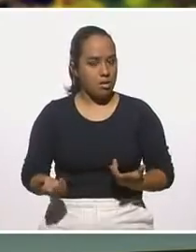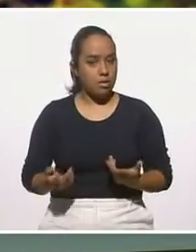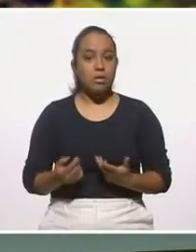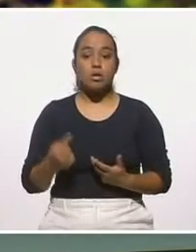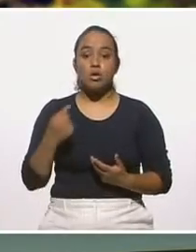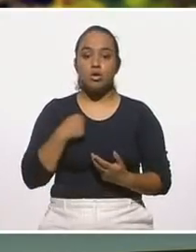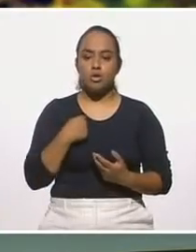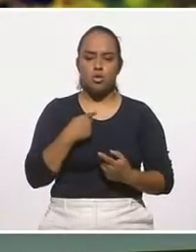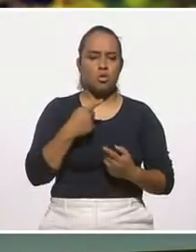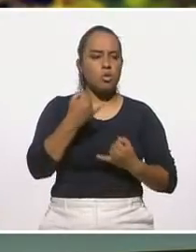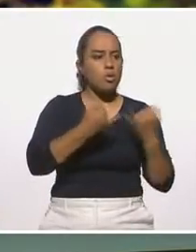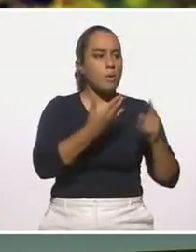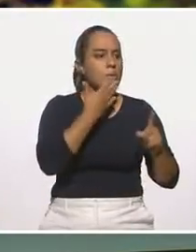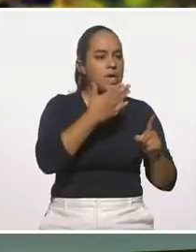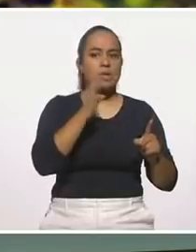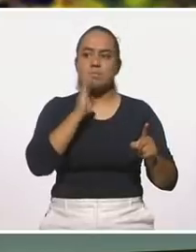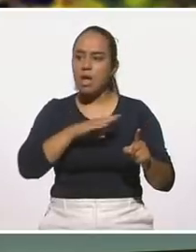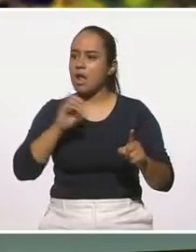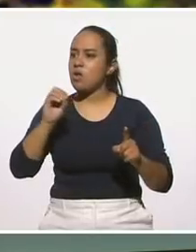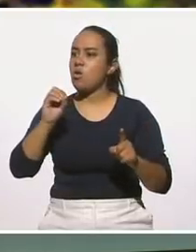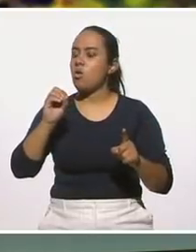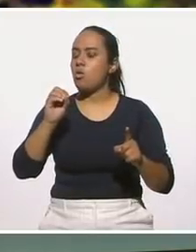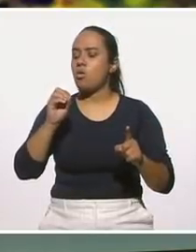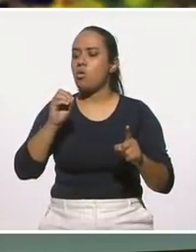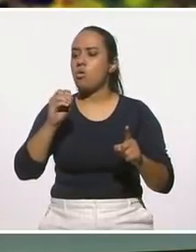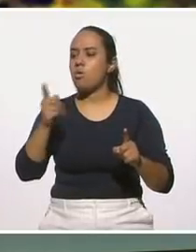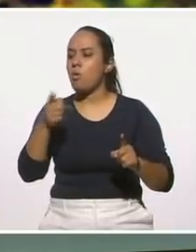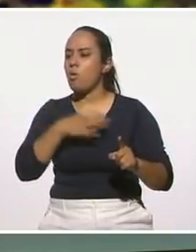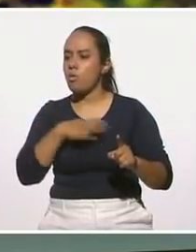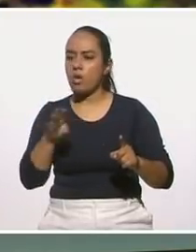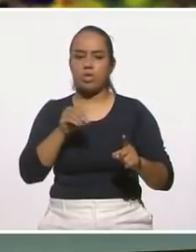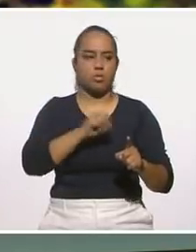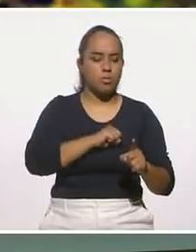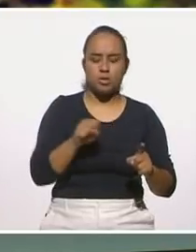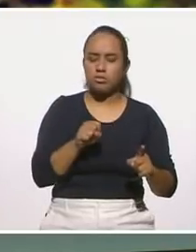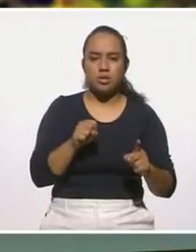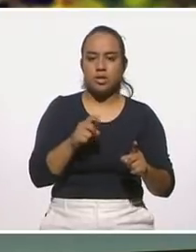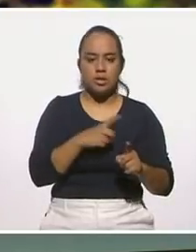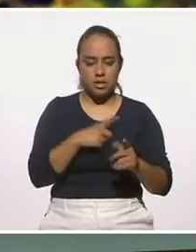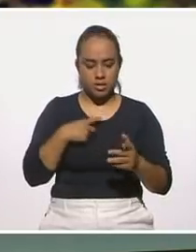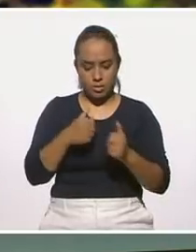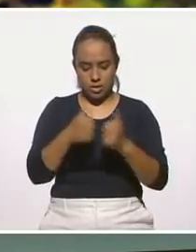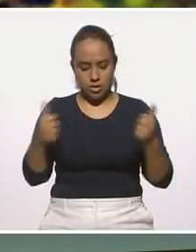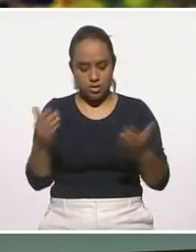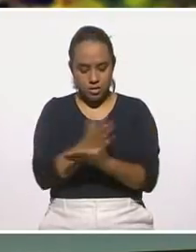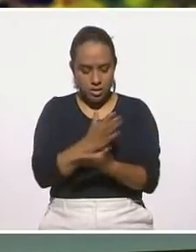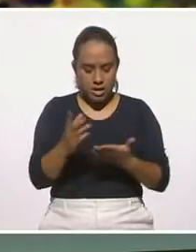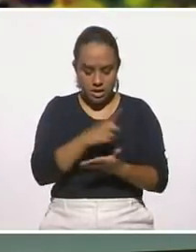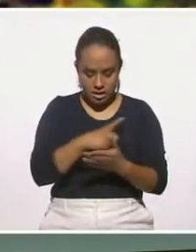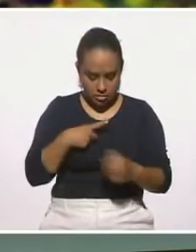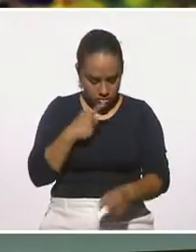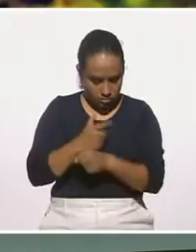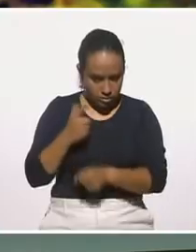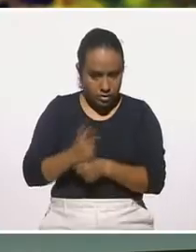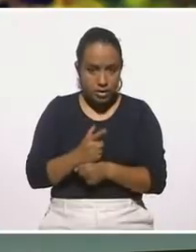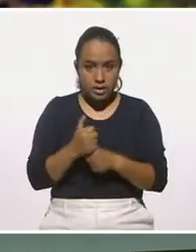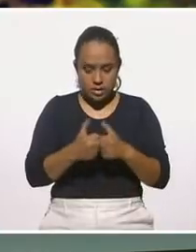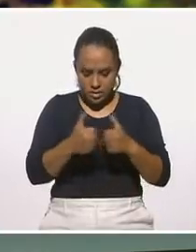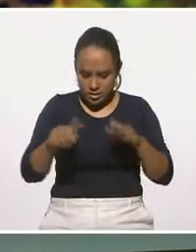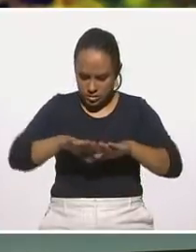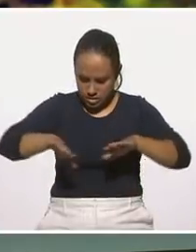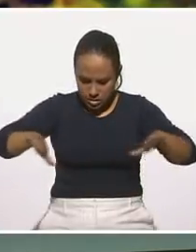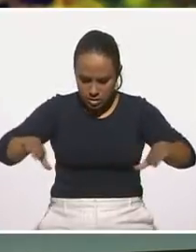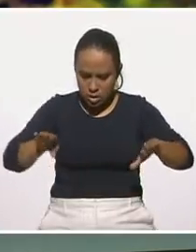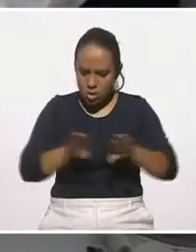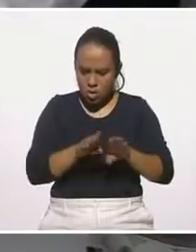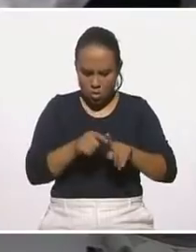o sea, nada correcto, incorrecto, bueno, malo, tendríamos que separar, eso es el proceso de identificar, O sea, separar cómo